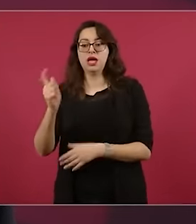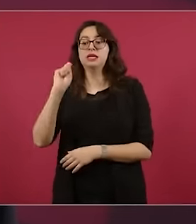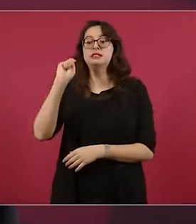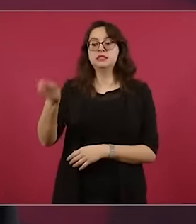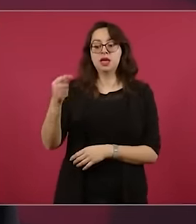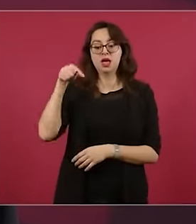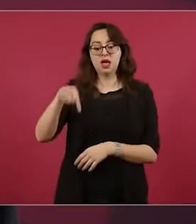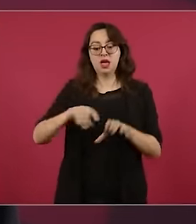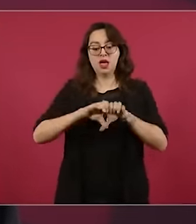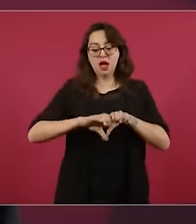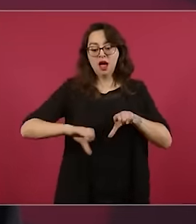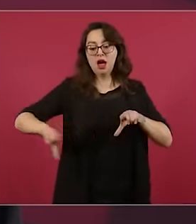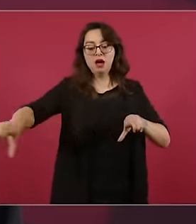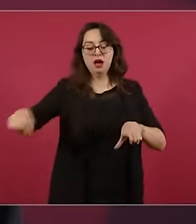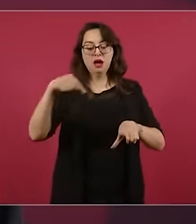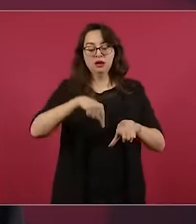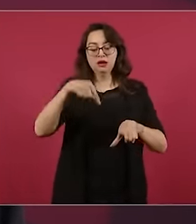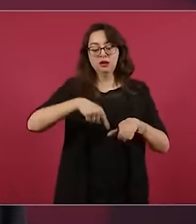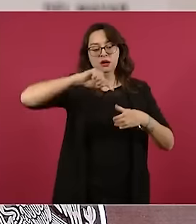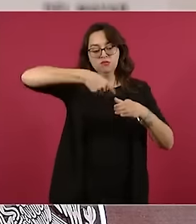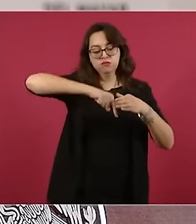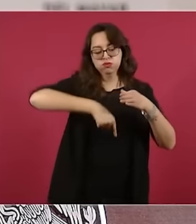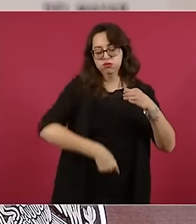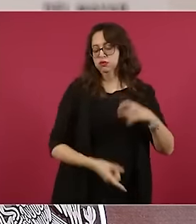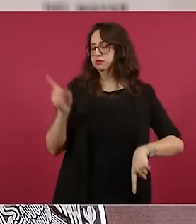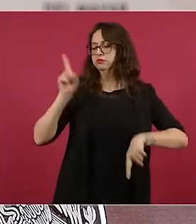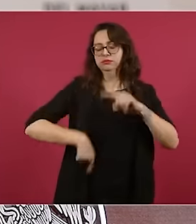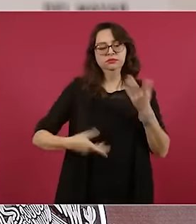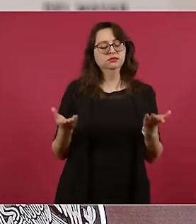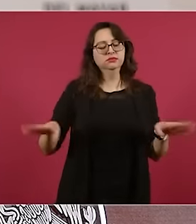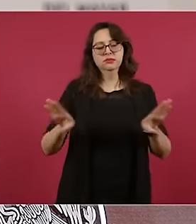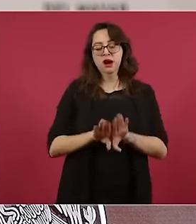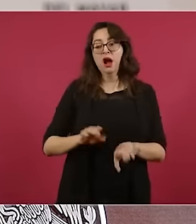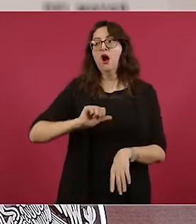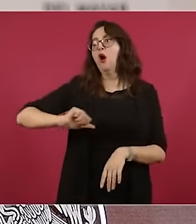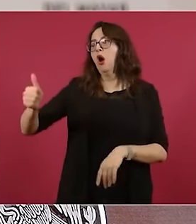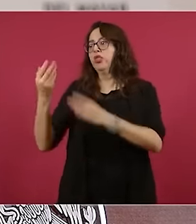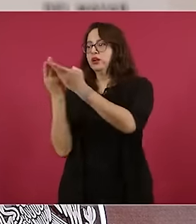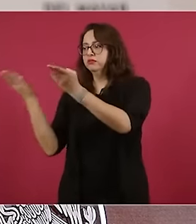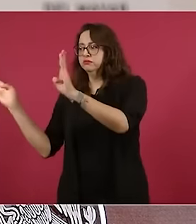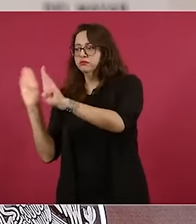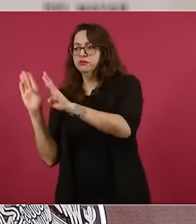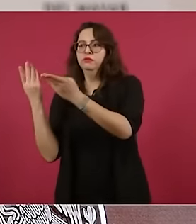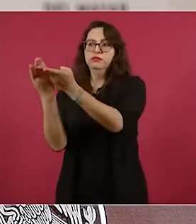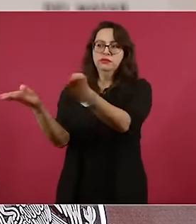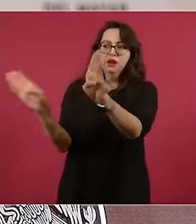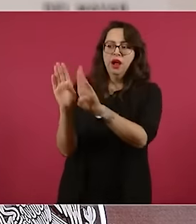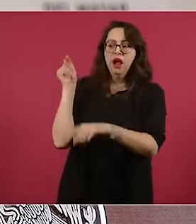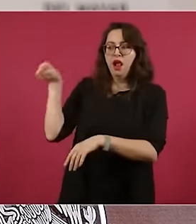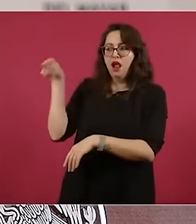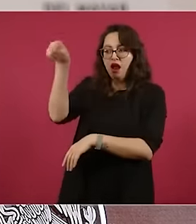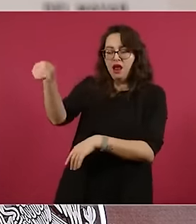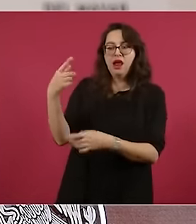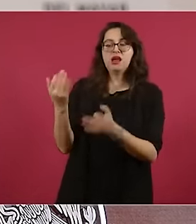acuífero principal por agua superficial proveniente de las presas Lázaro Cárdenas y Francisco Zarco. Nuestra prioridad, la